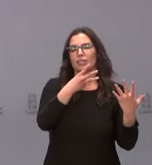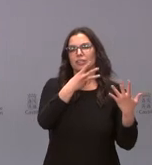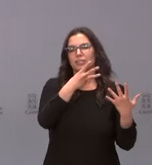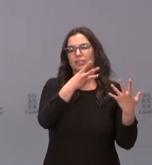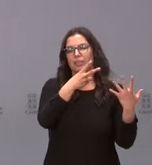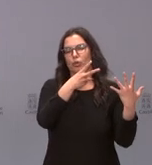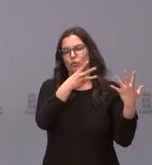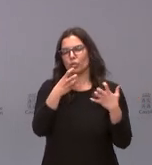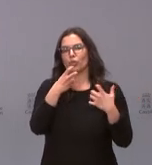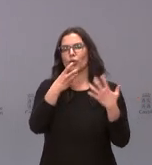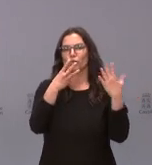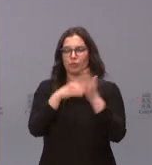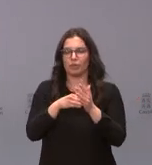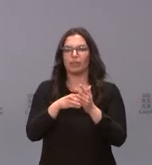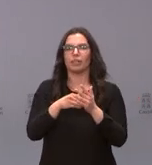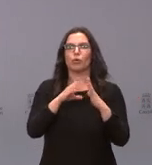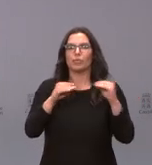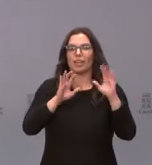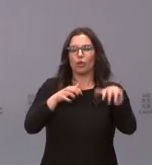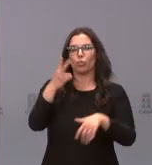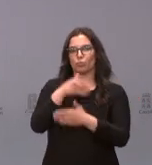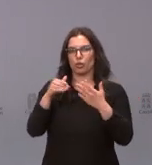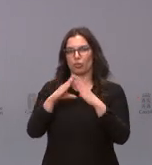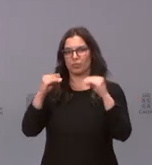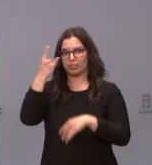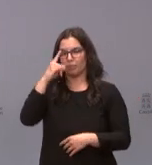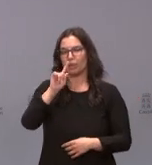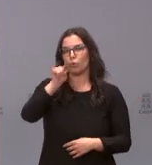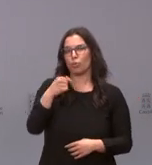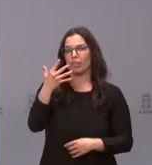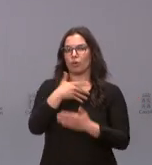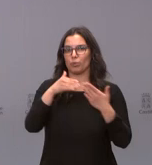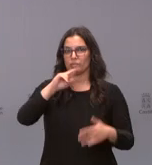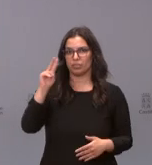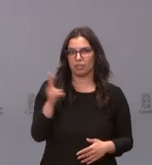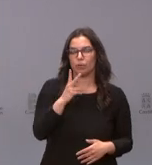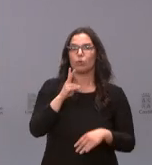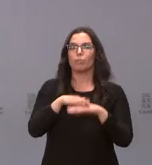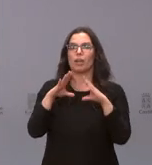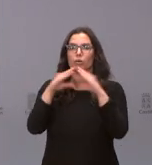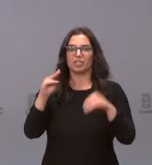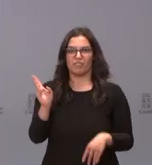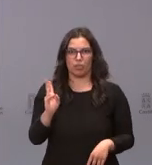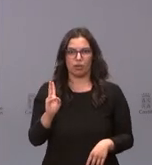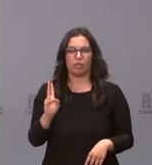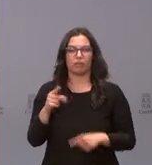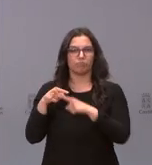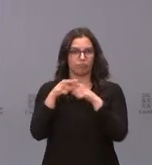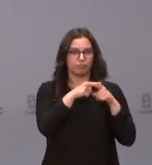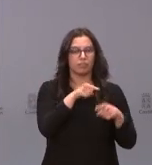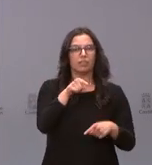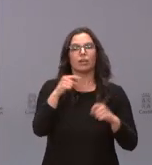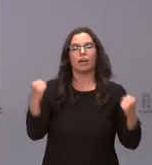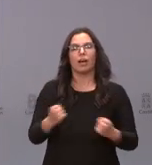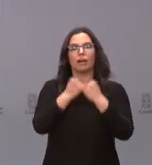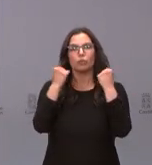para la Universidad de León, 2 millones para la Universidad de Salamanca y 1,5 millones de euros a la Universidad de Valladolid. Son actuaciones destinadas al